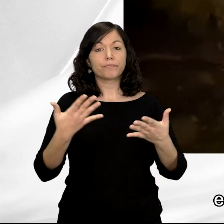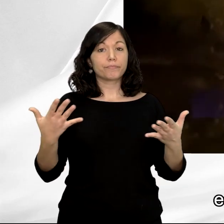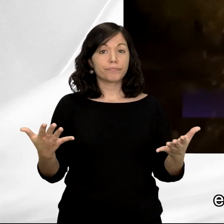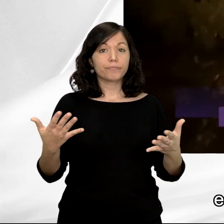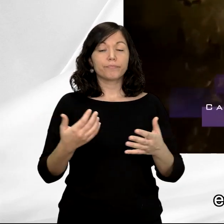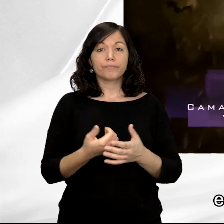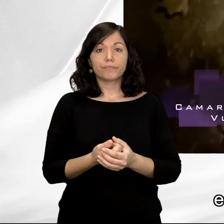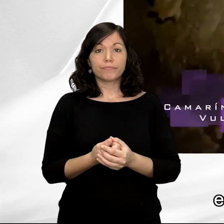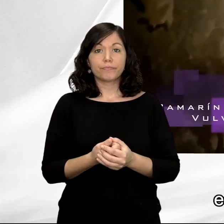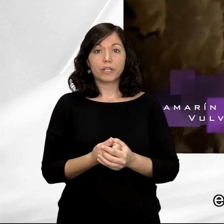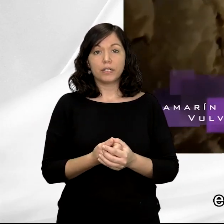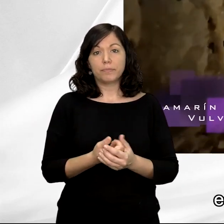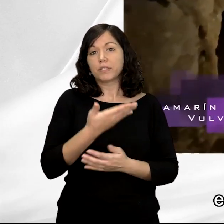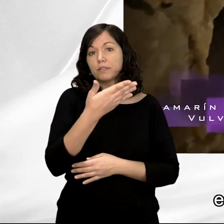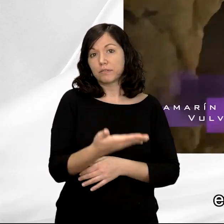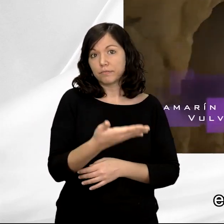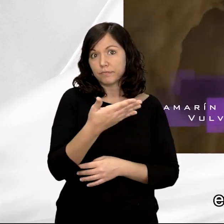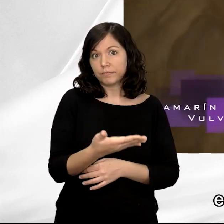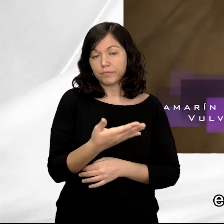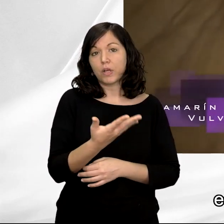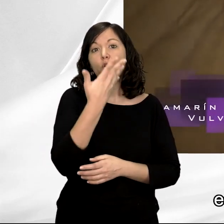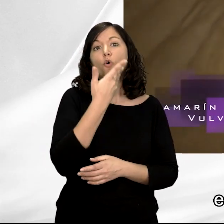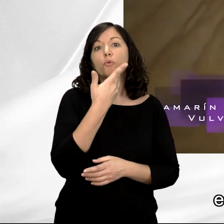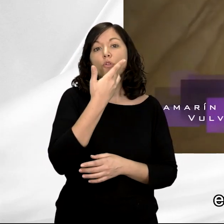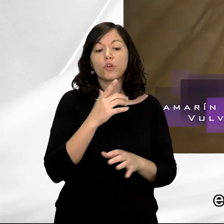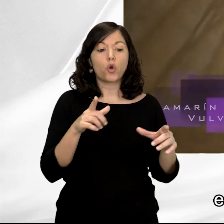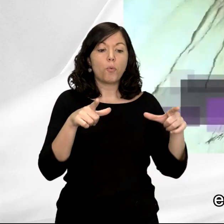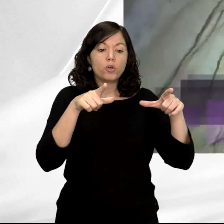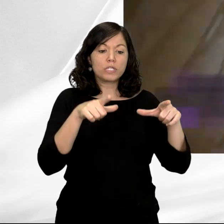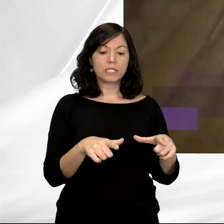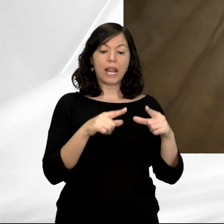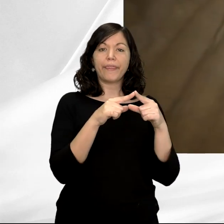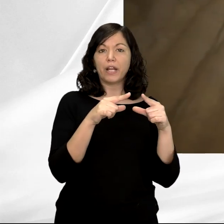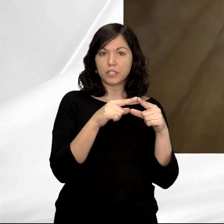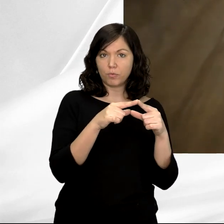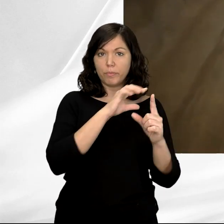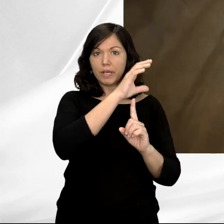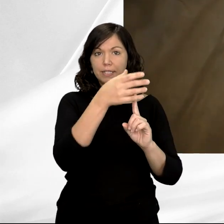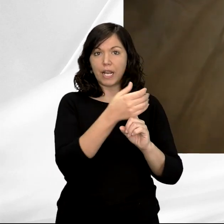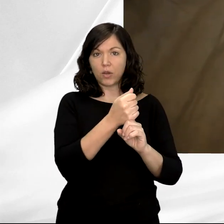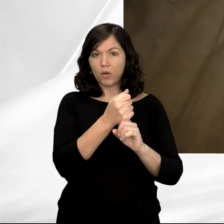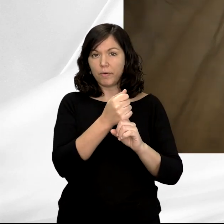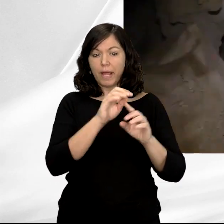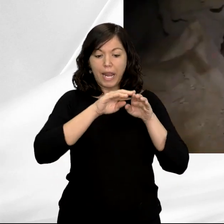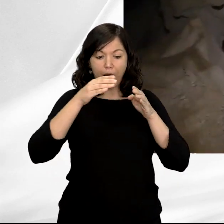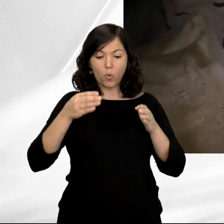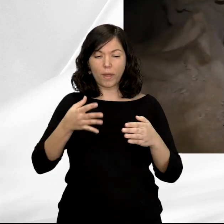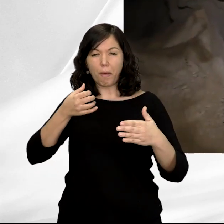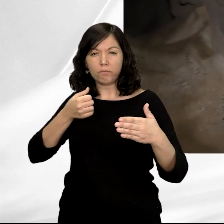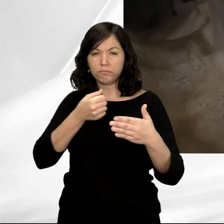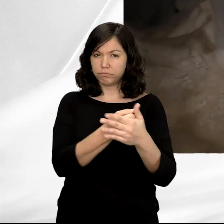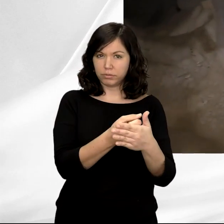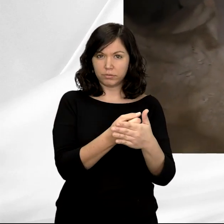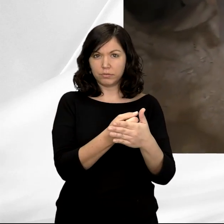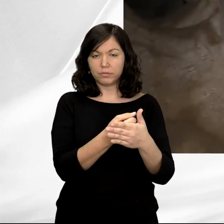más significativo de todos es el conocido como Camarín de las Bulbas, que se encuentra en la parte más profunda de la cueva, tenemos a